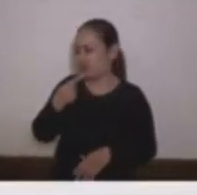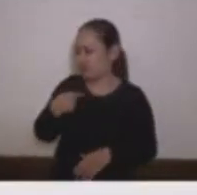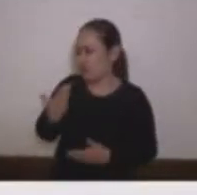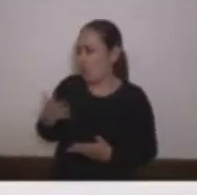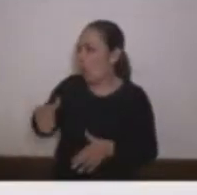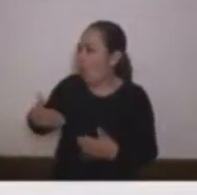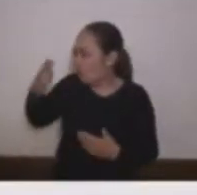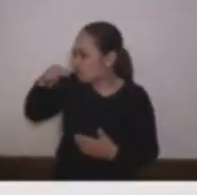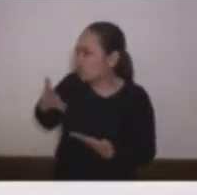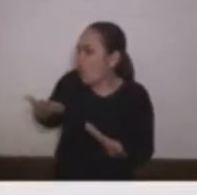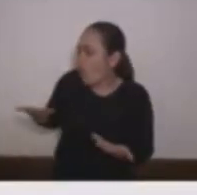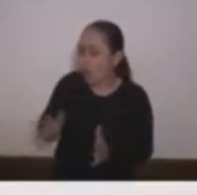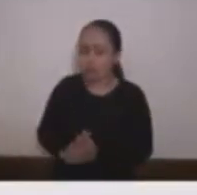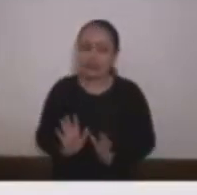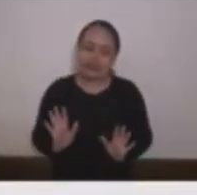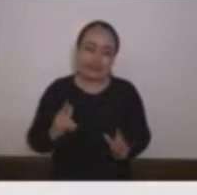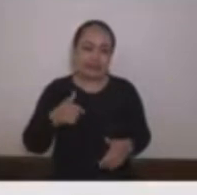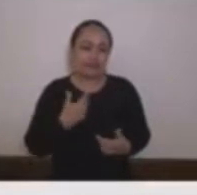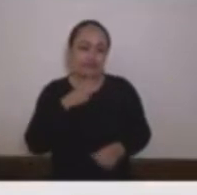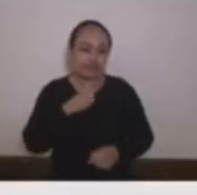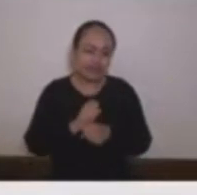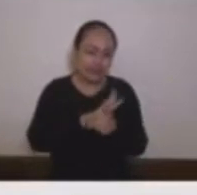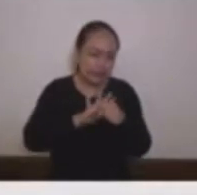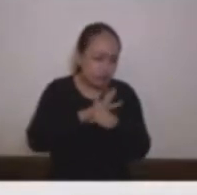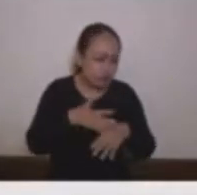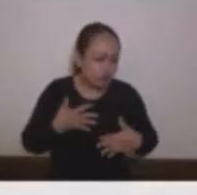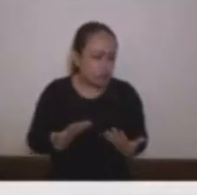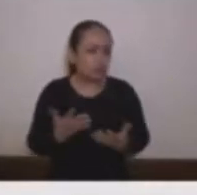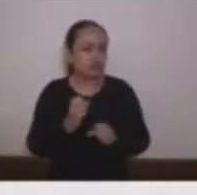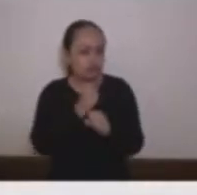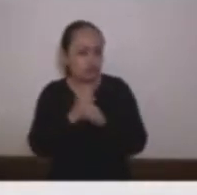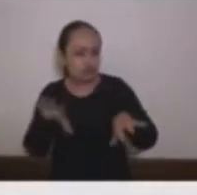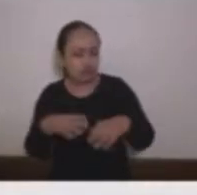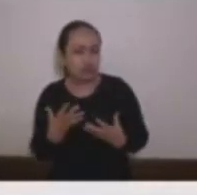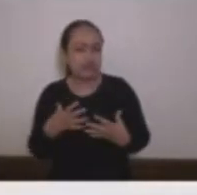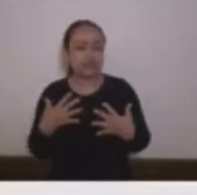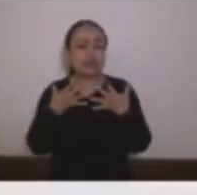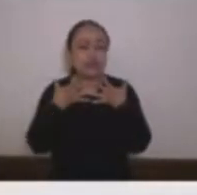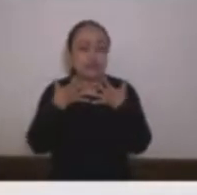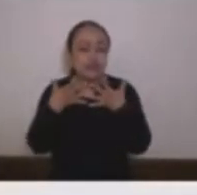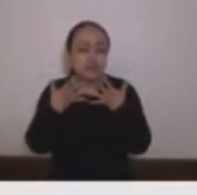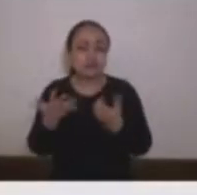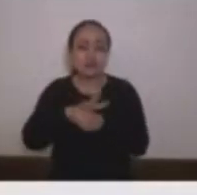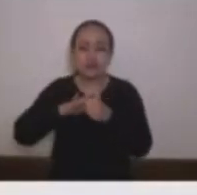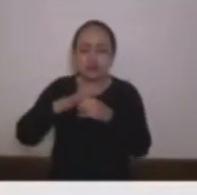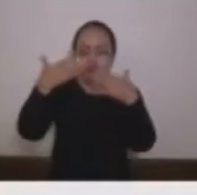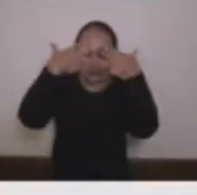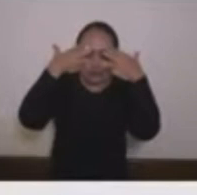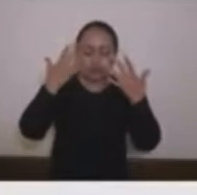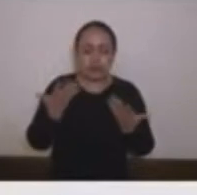y yo le decía un poco agobiado, esto es un trabajo bastante difícil, bastante complicado, un poco estresado, con muchas cosas en la cabeza,